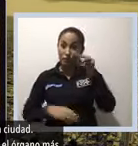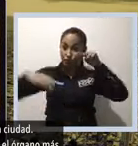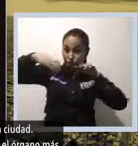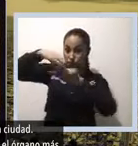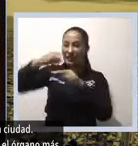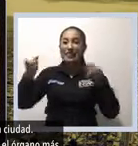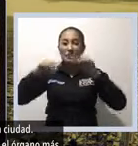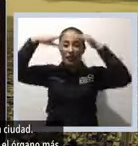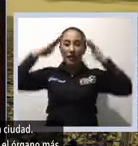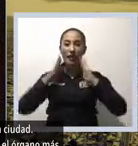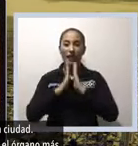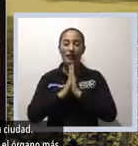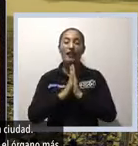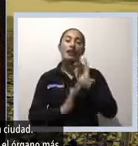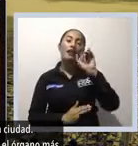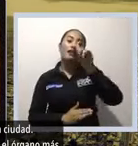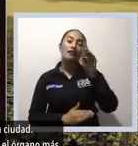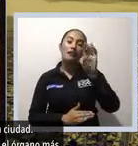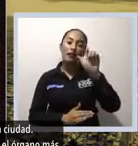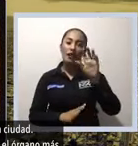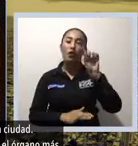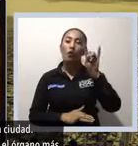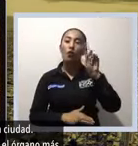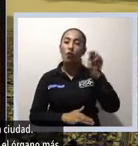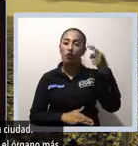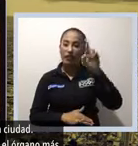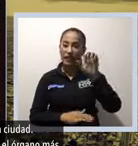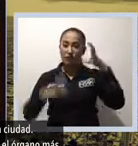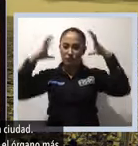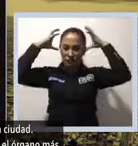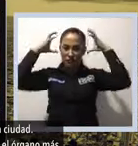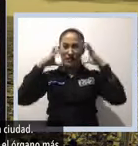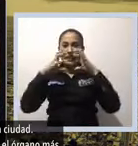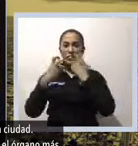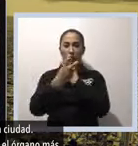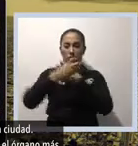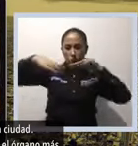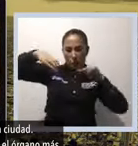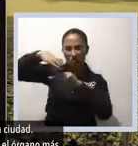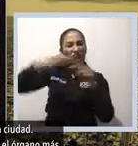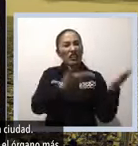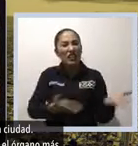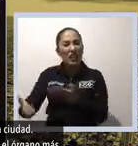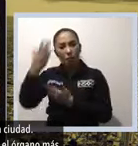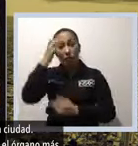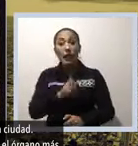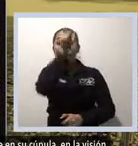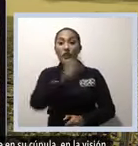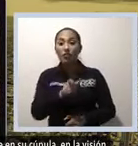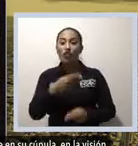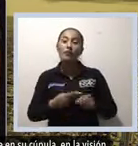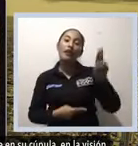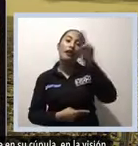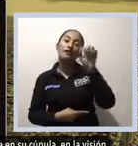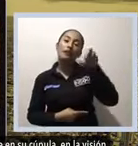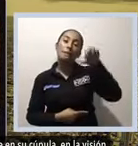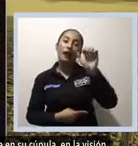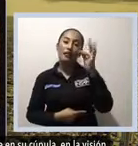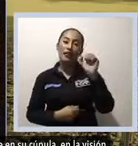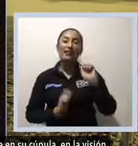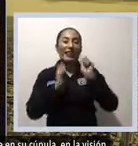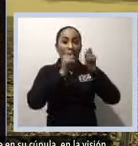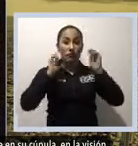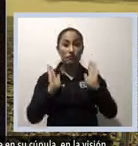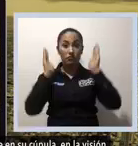lo nombran al subispo de esta ciudad. Adicionalmente a ello, en esa capilla tenemos el órgano más grande del país, que fue traído en 1890.